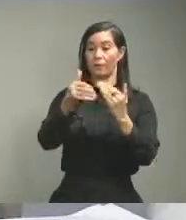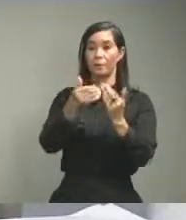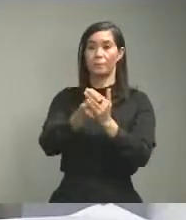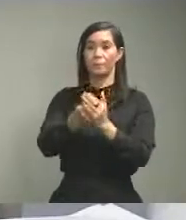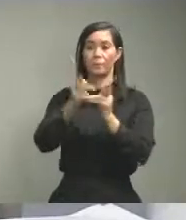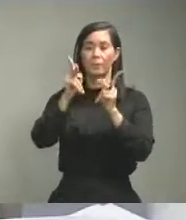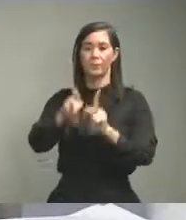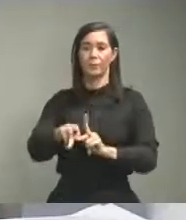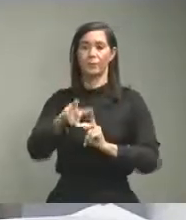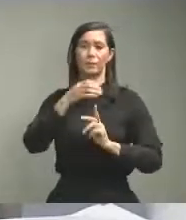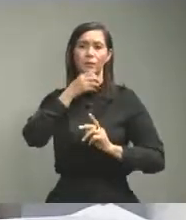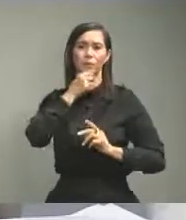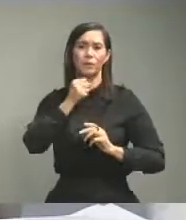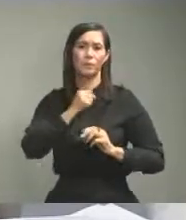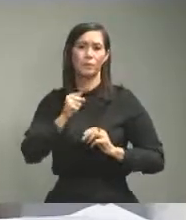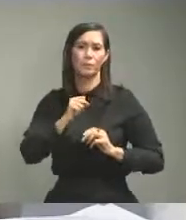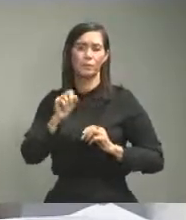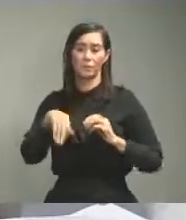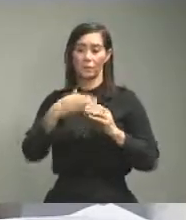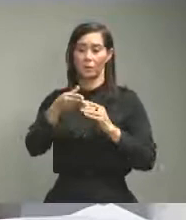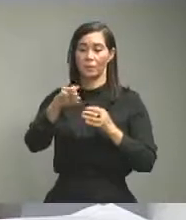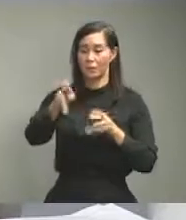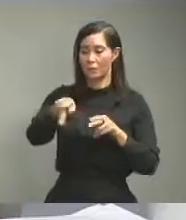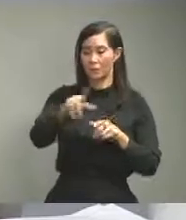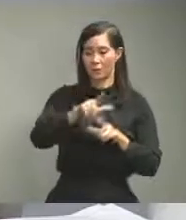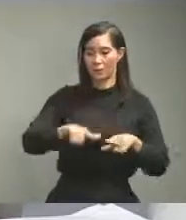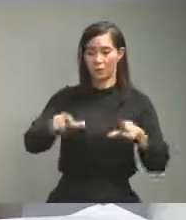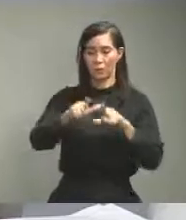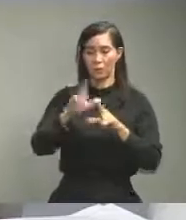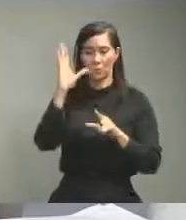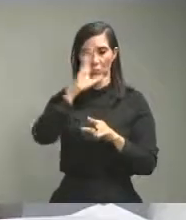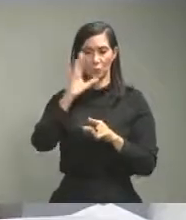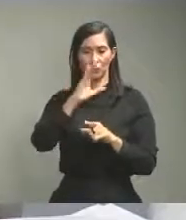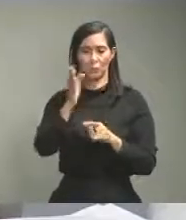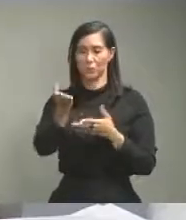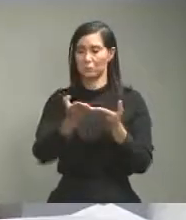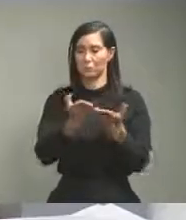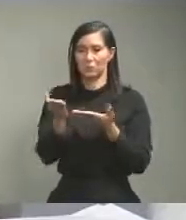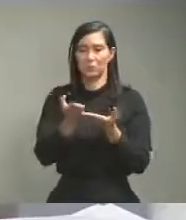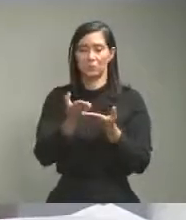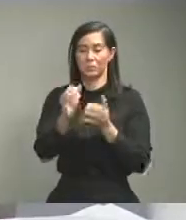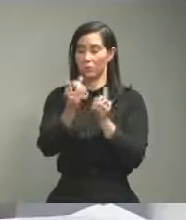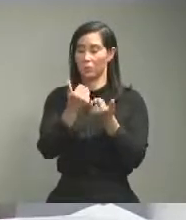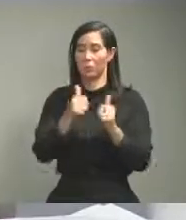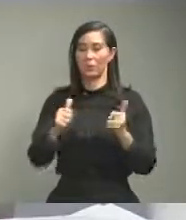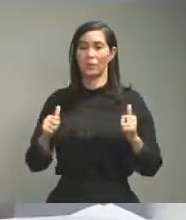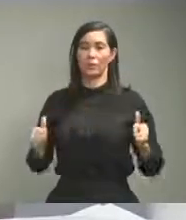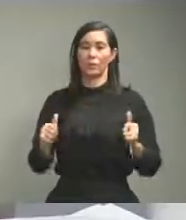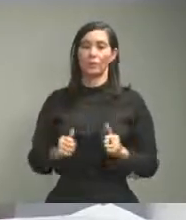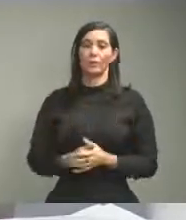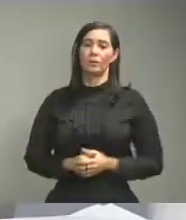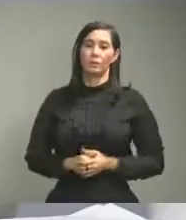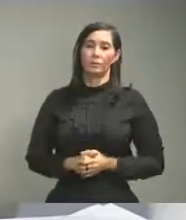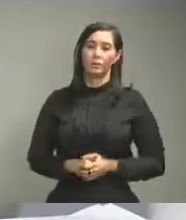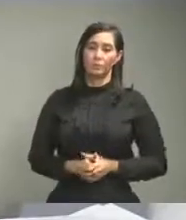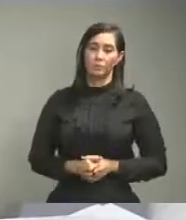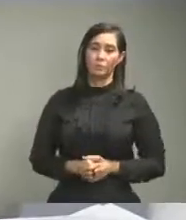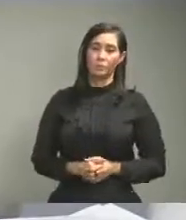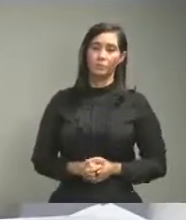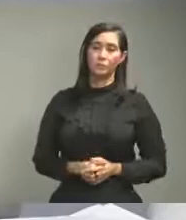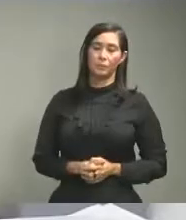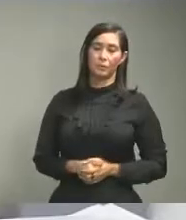adultos mayores que acudan en búsqueda de servicios en estas instituciones